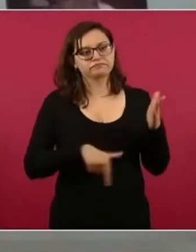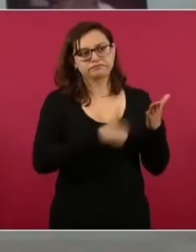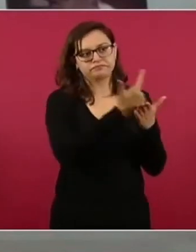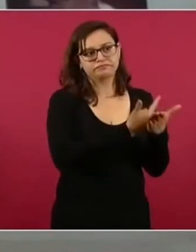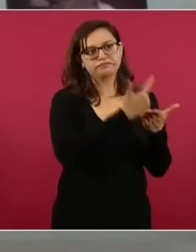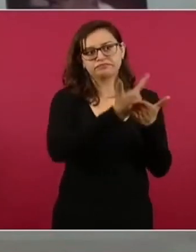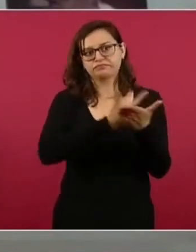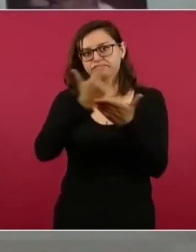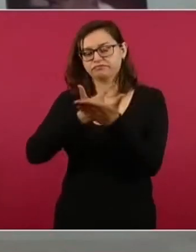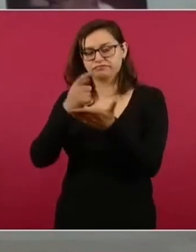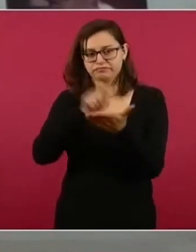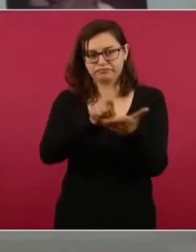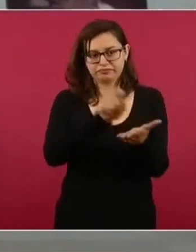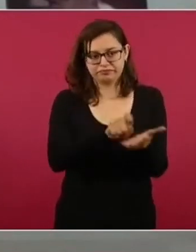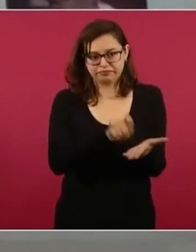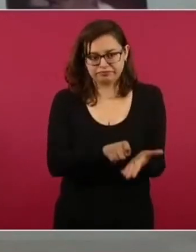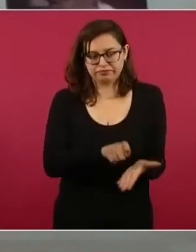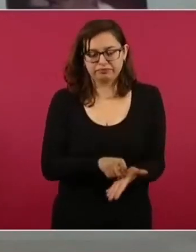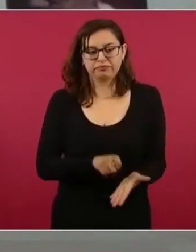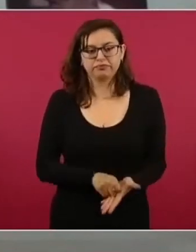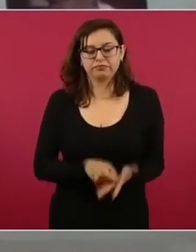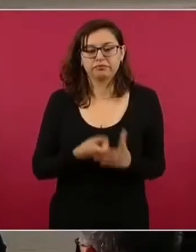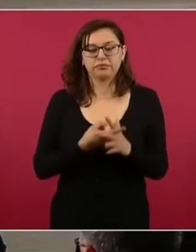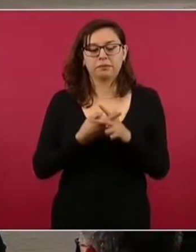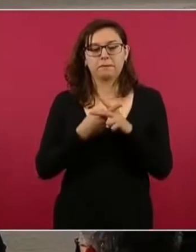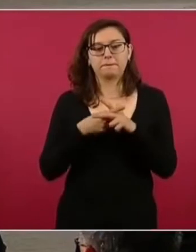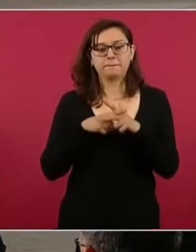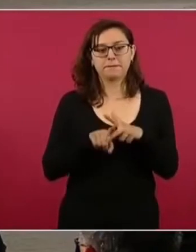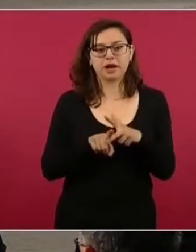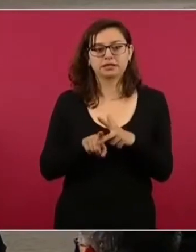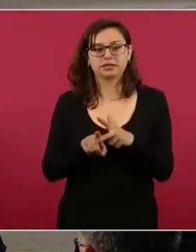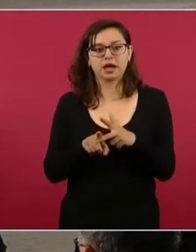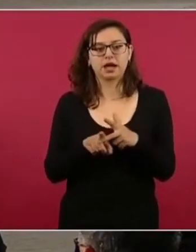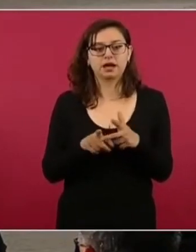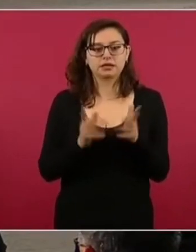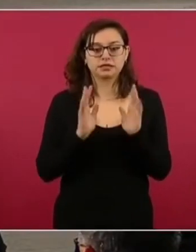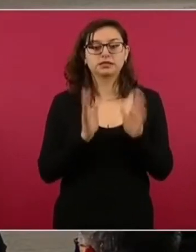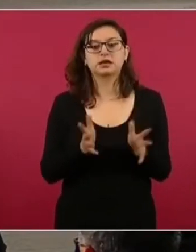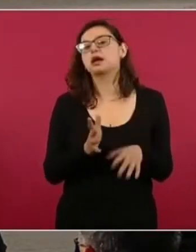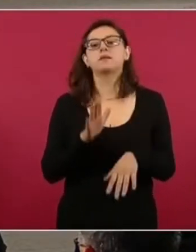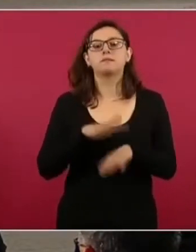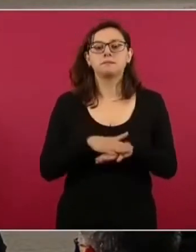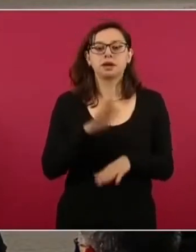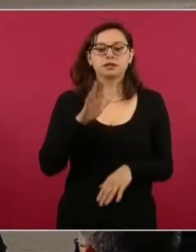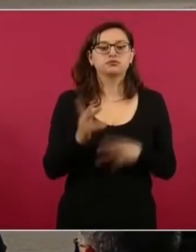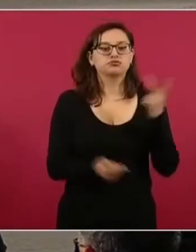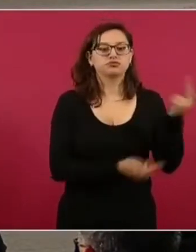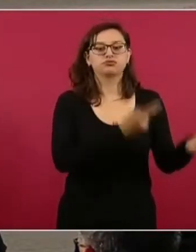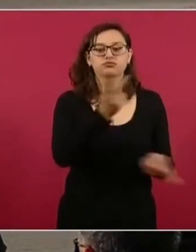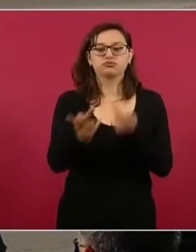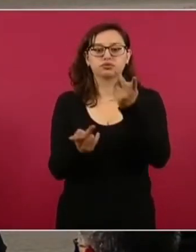se hace la distribución y proceden a lo que es el levantamiento del censo.